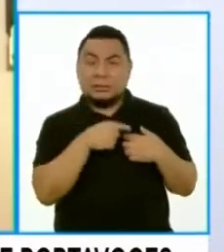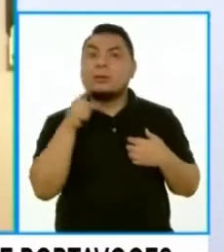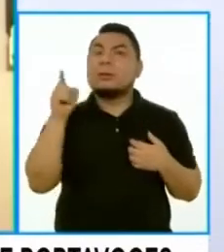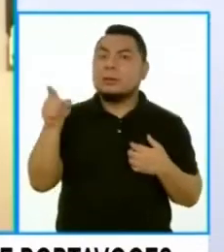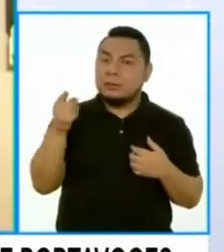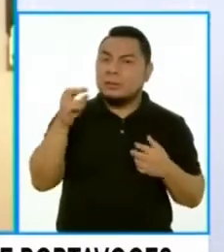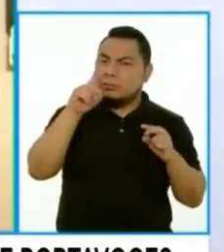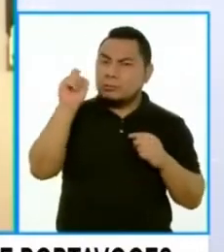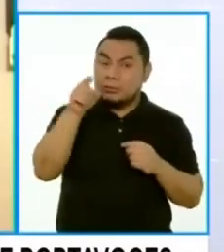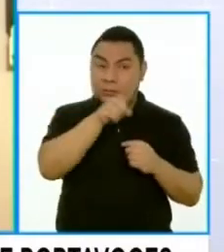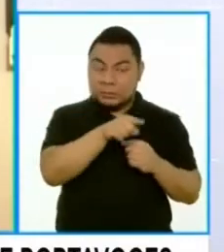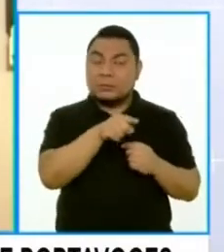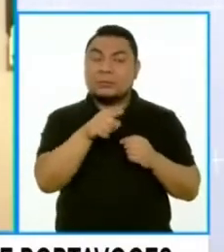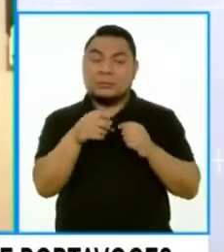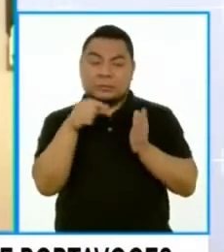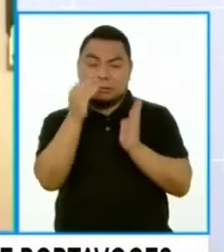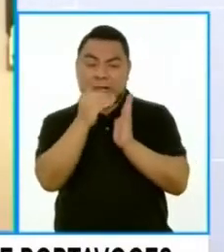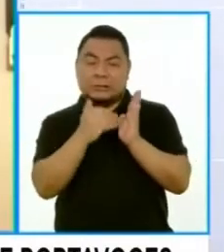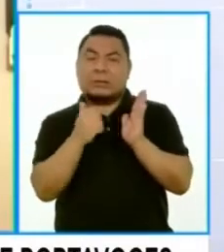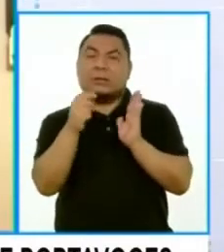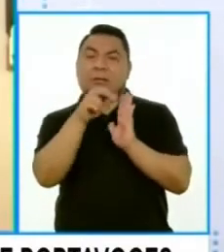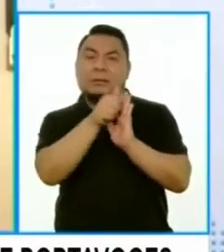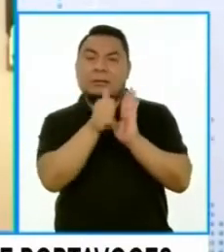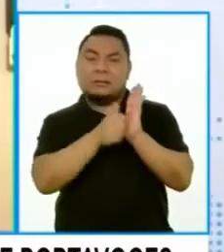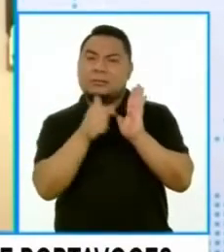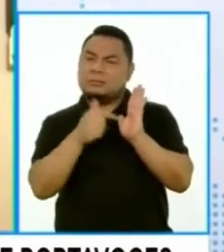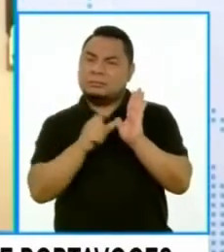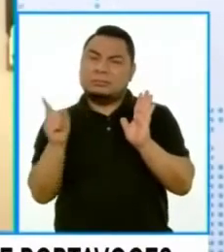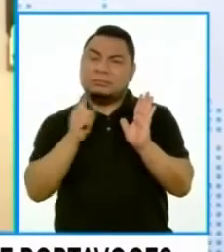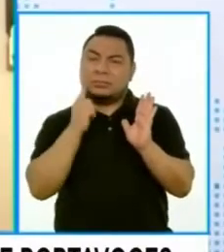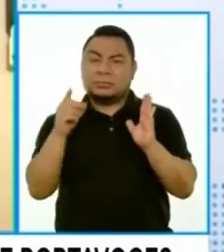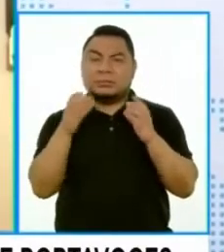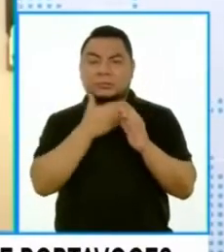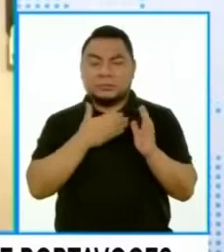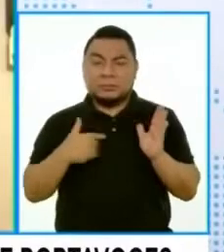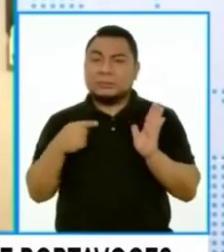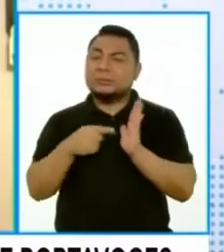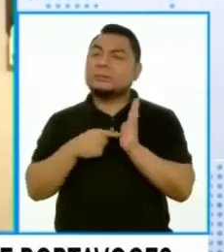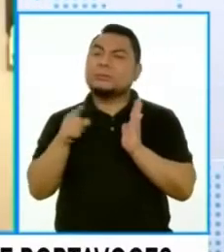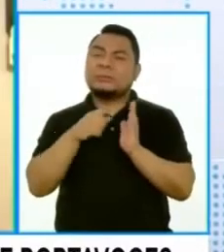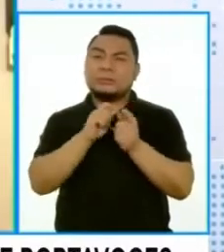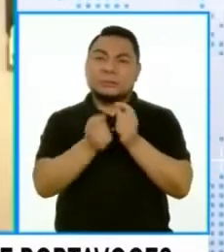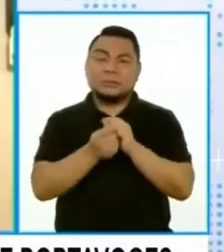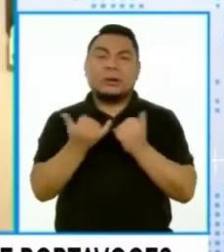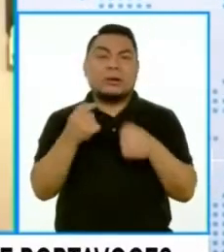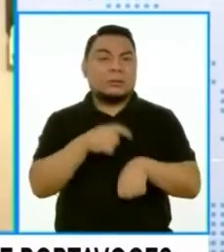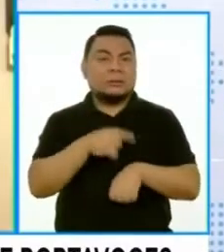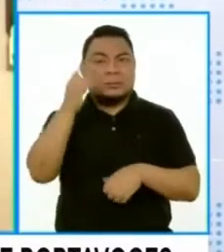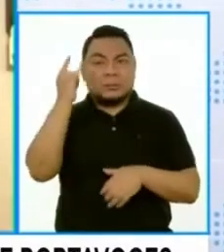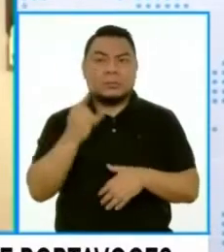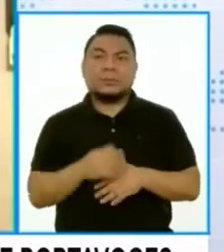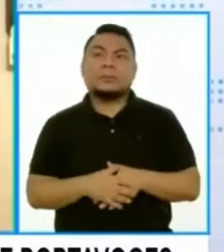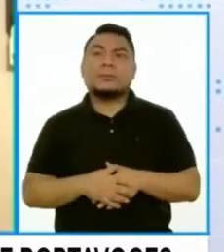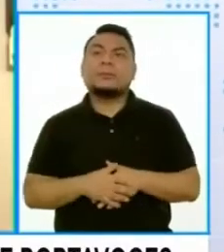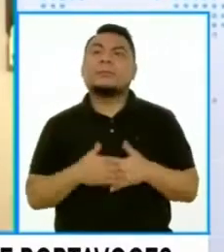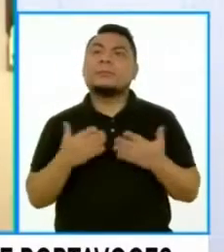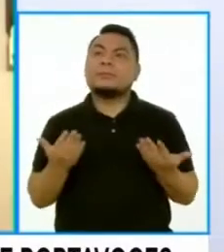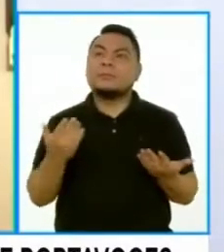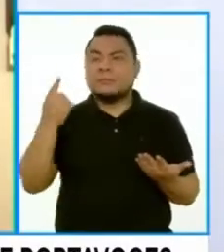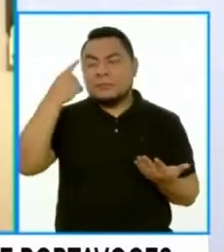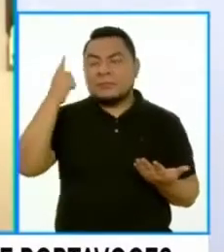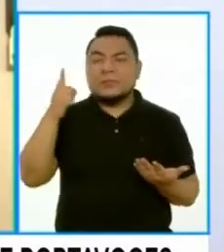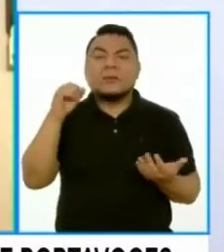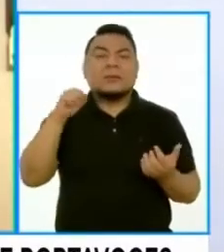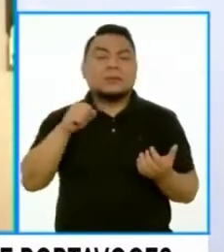apelar a este artículo que tiene potestad ejecutivo en épocas de emergencia no sé si